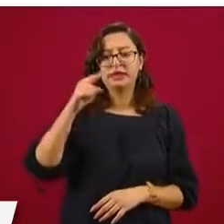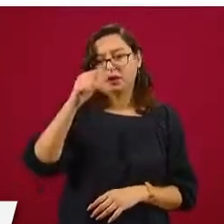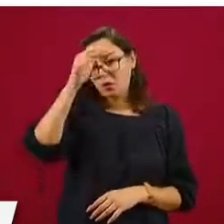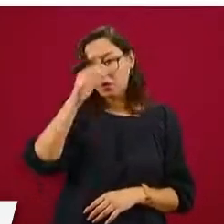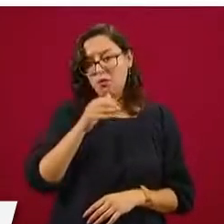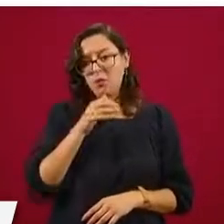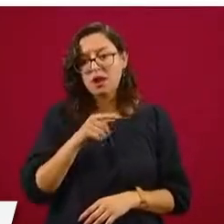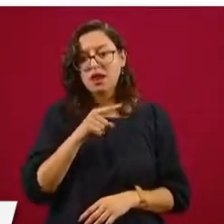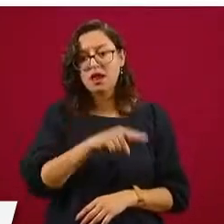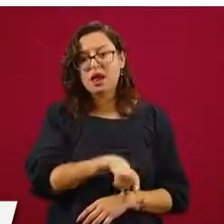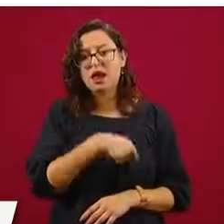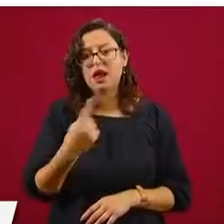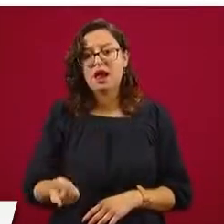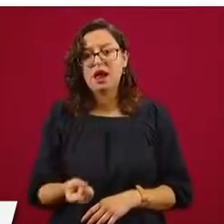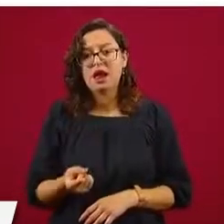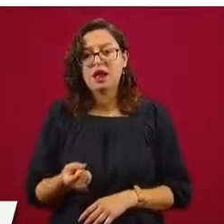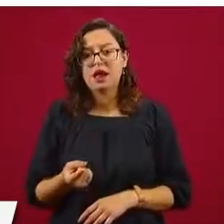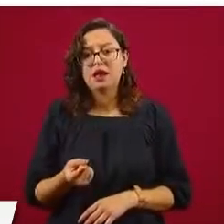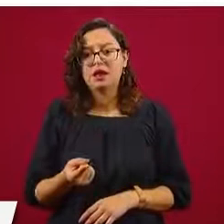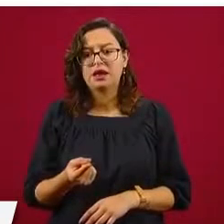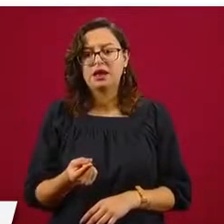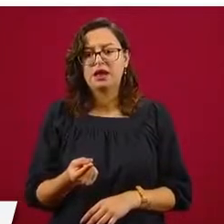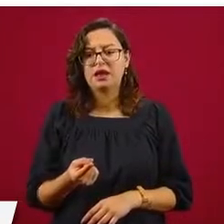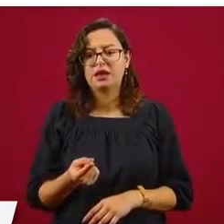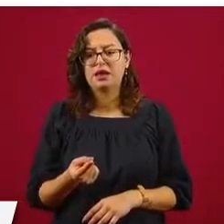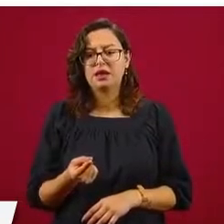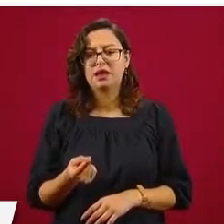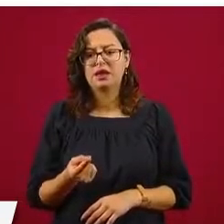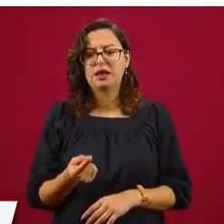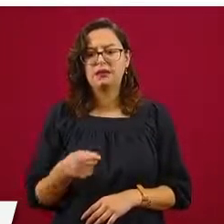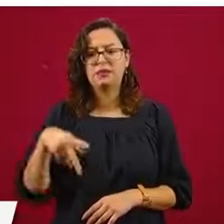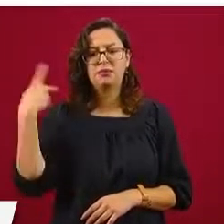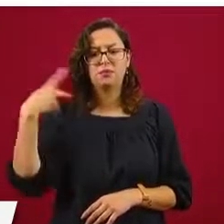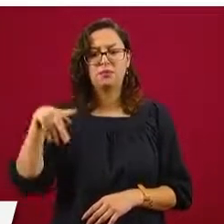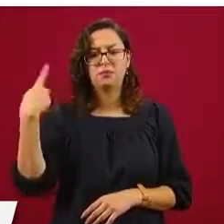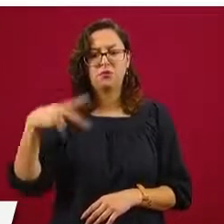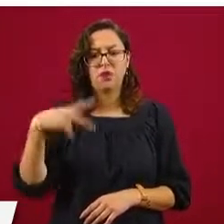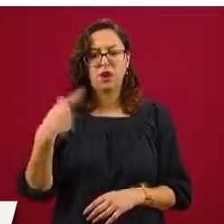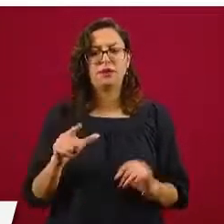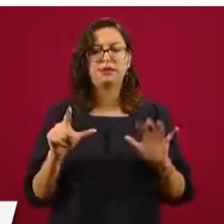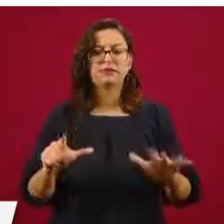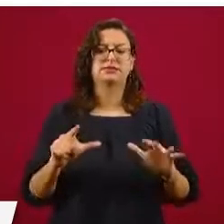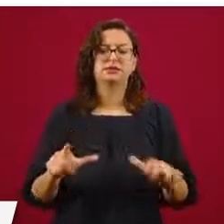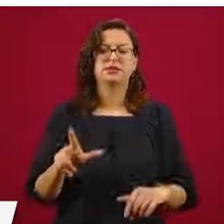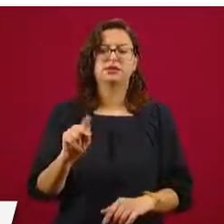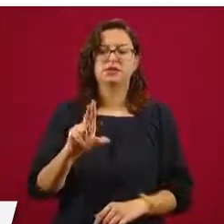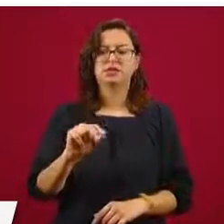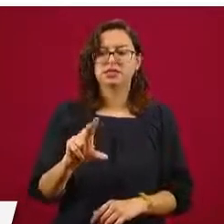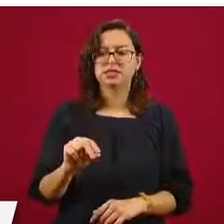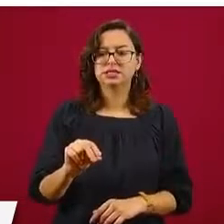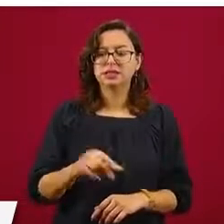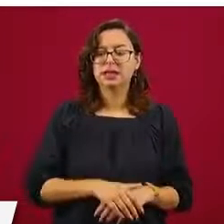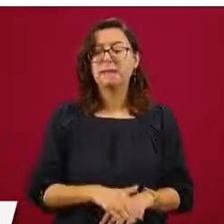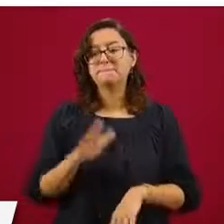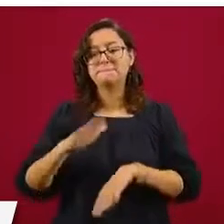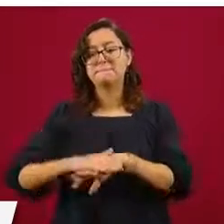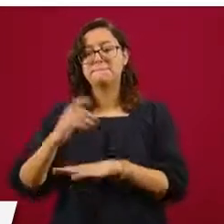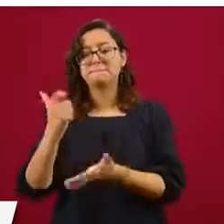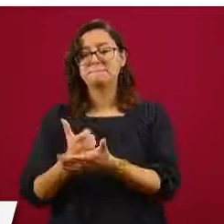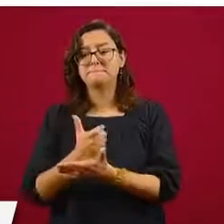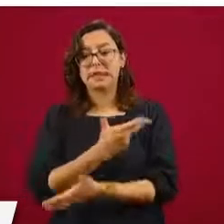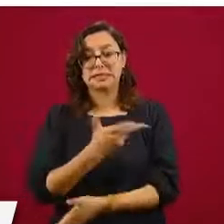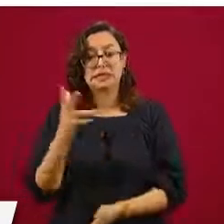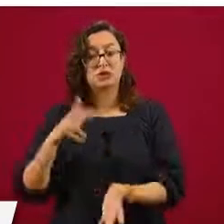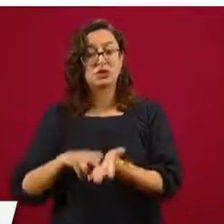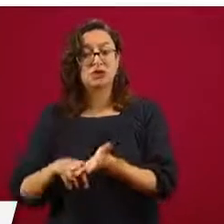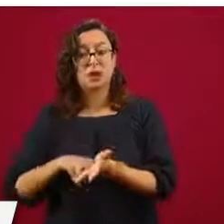y Astolgas 17.80, en Cualtlancingo, Puebla. Mientras que las más caras para